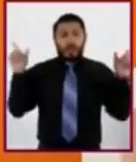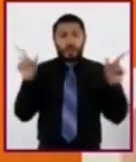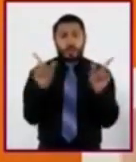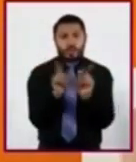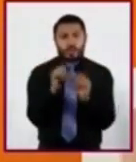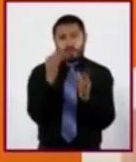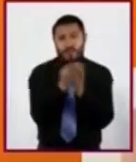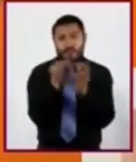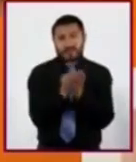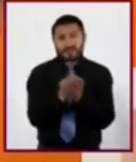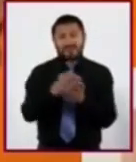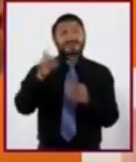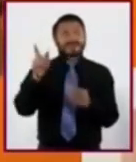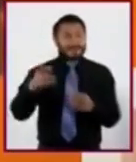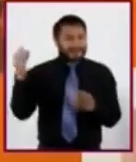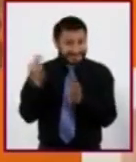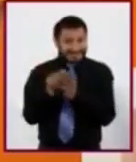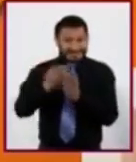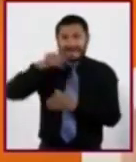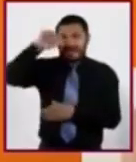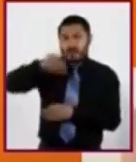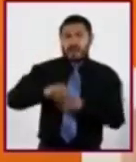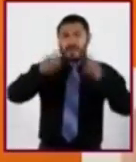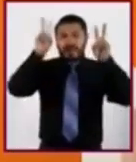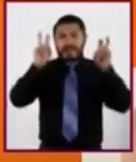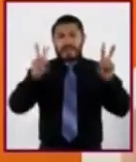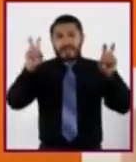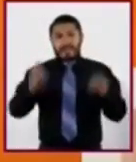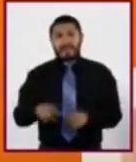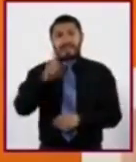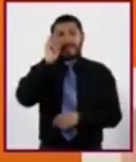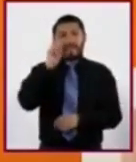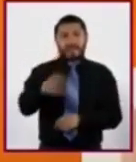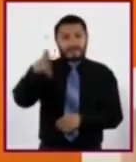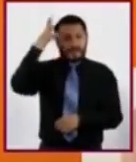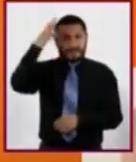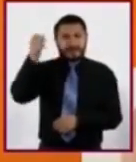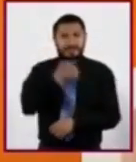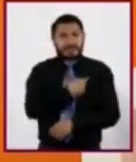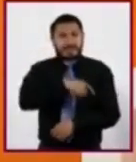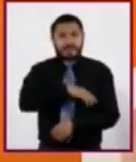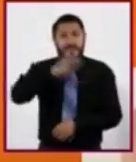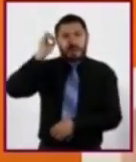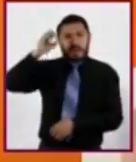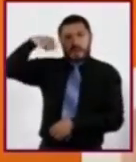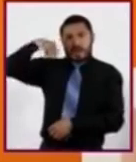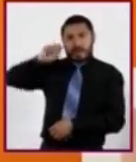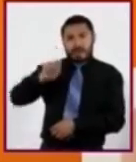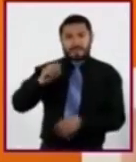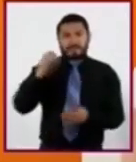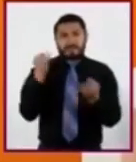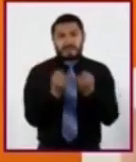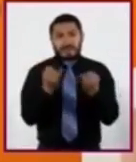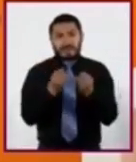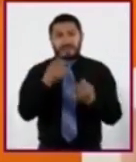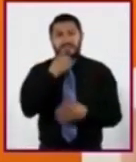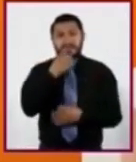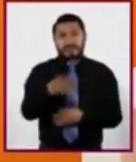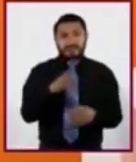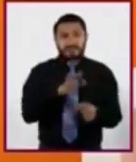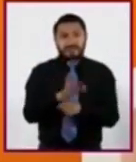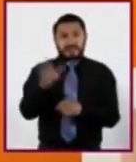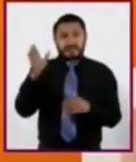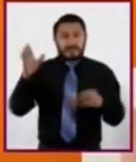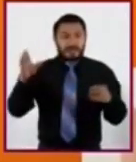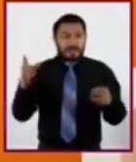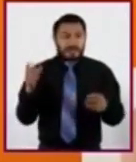A lo largo de la sesión, abordamos la definición de la salud de la OMS. Mencionamos los aspectos